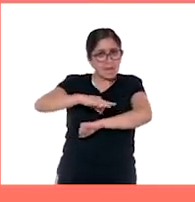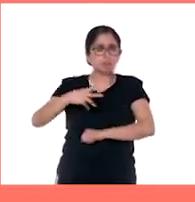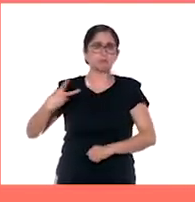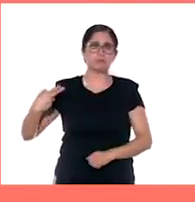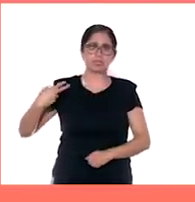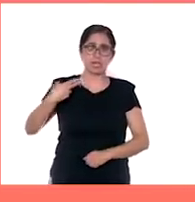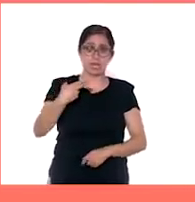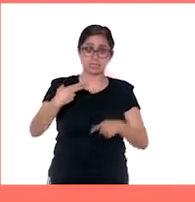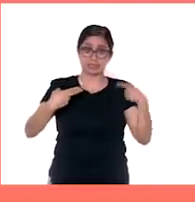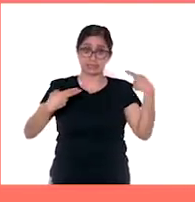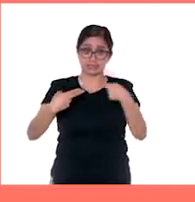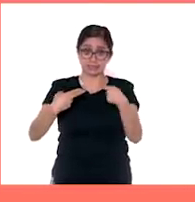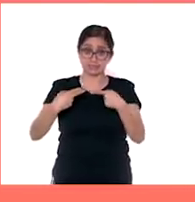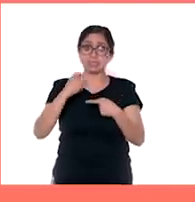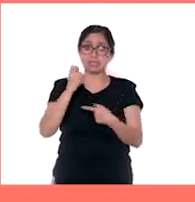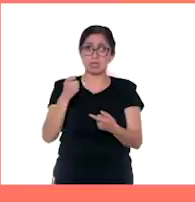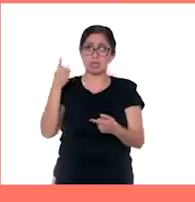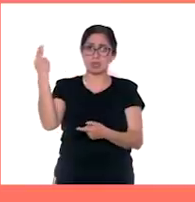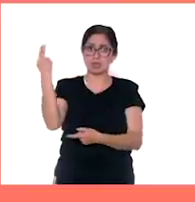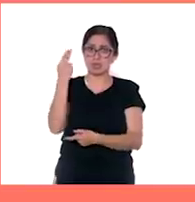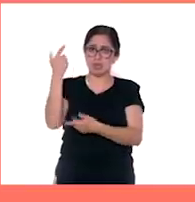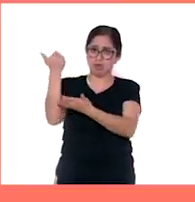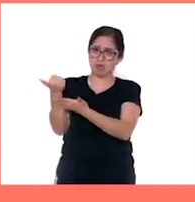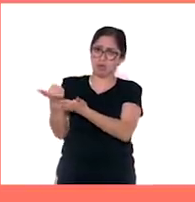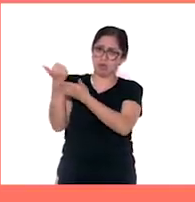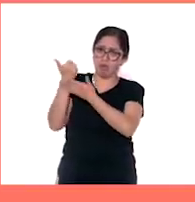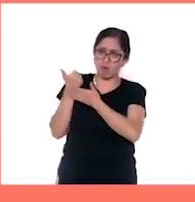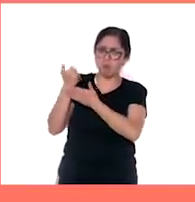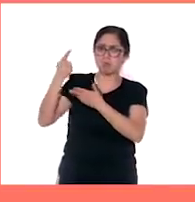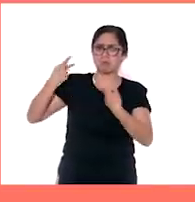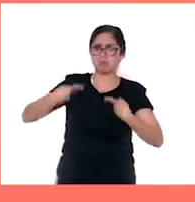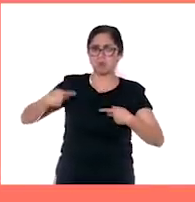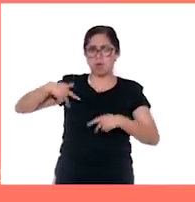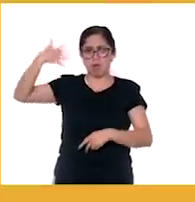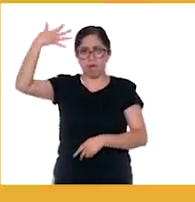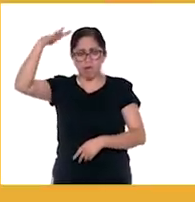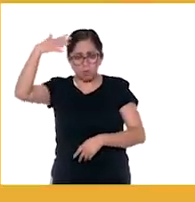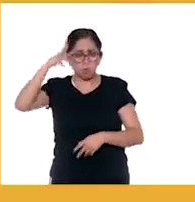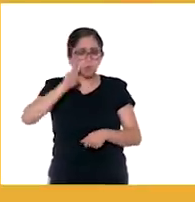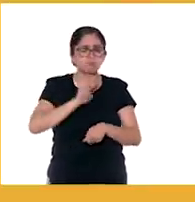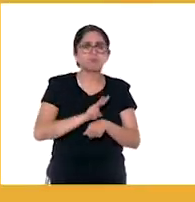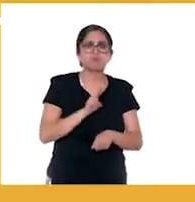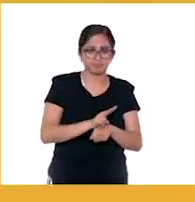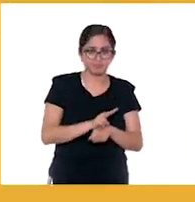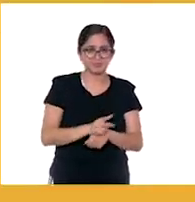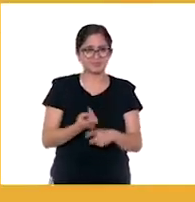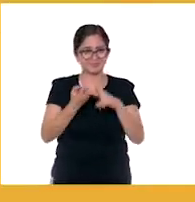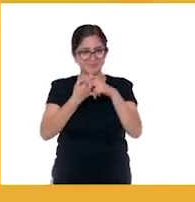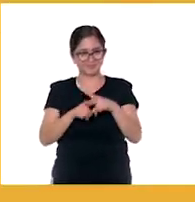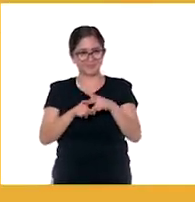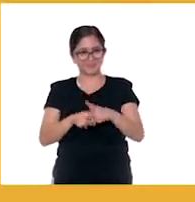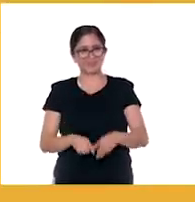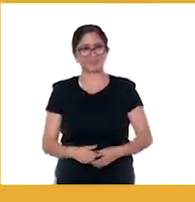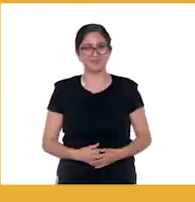Recuerda que la manipulación de estas debe estar supervisada por un adulto. ¡Empecemos!